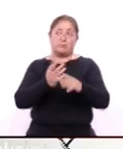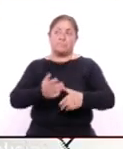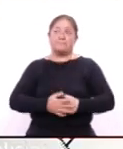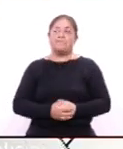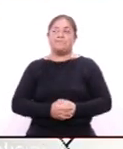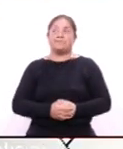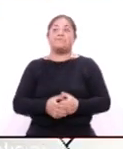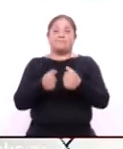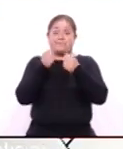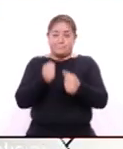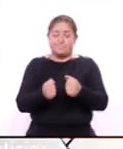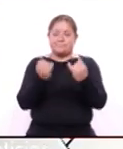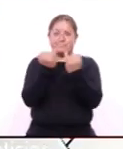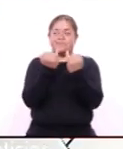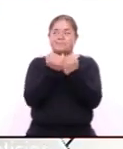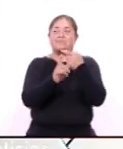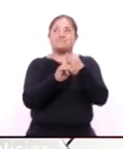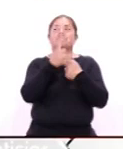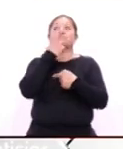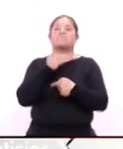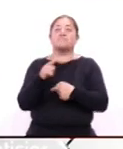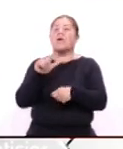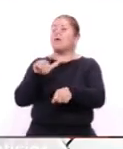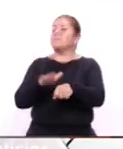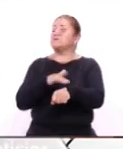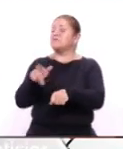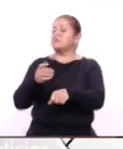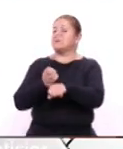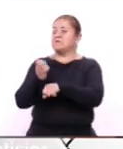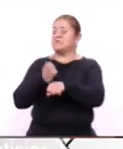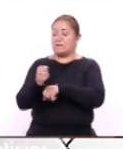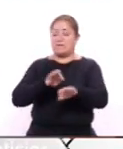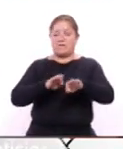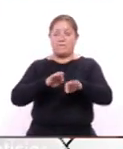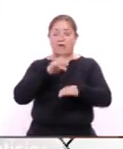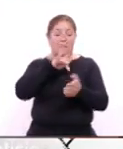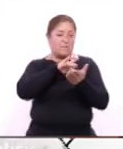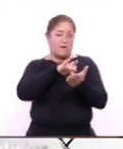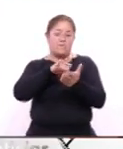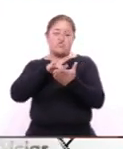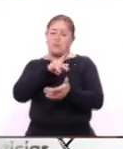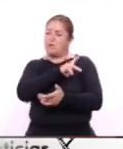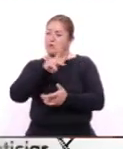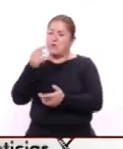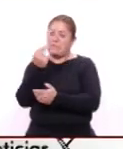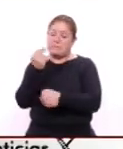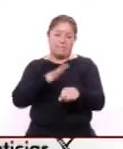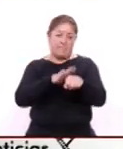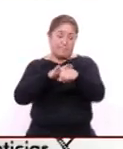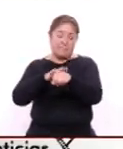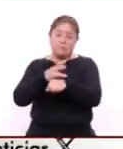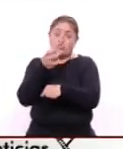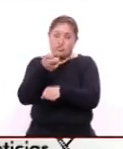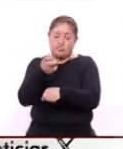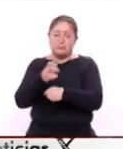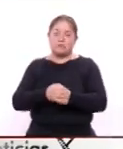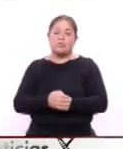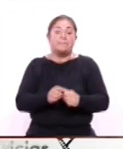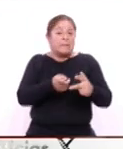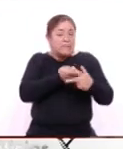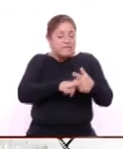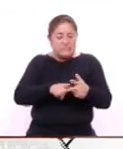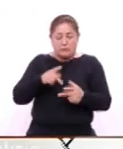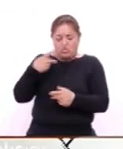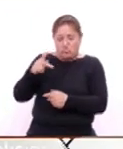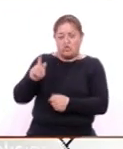afirmó que al igual que la Cruz Roja la administración estatal trabaja para apoyar a quienes más lo necesitan por ello desde el inicio